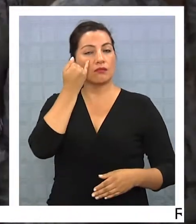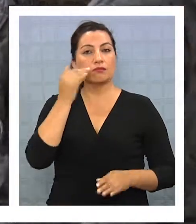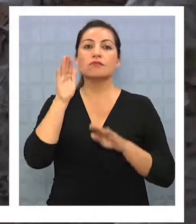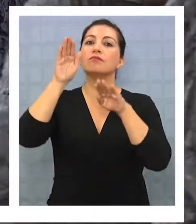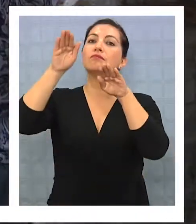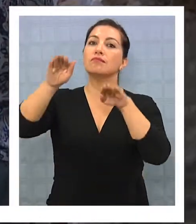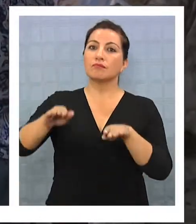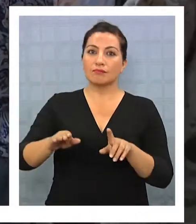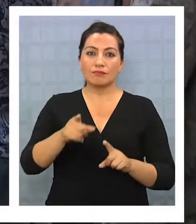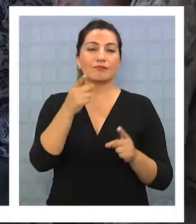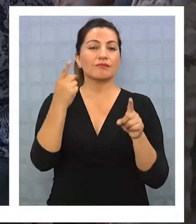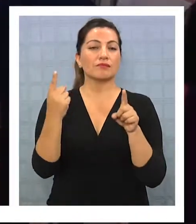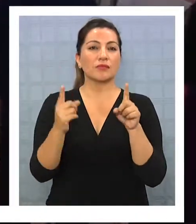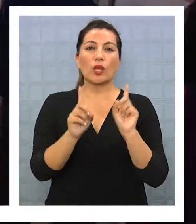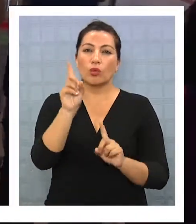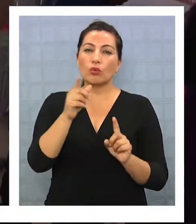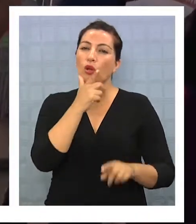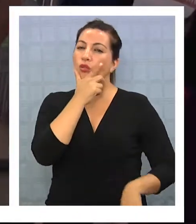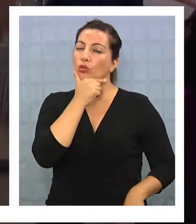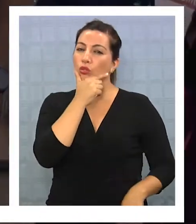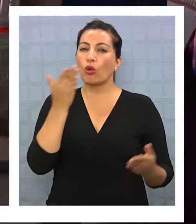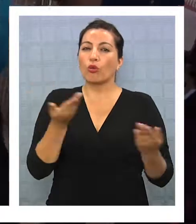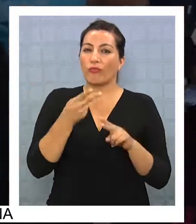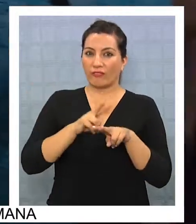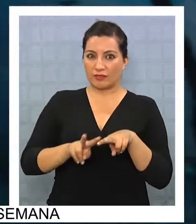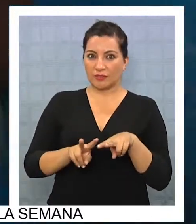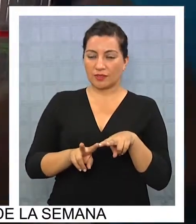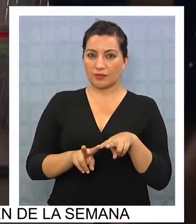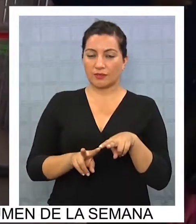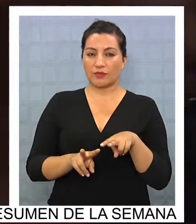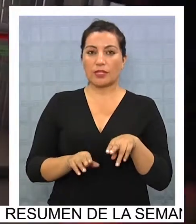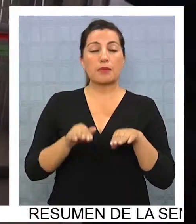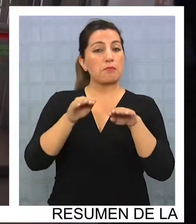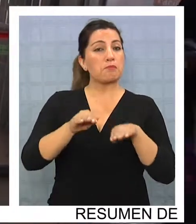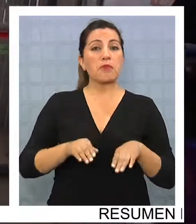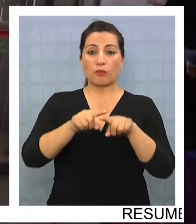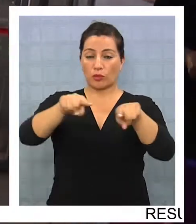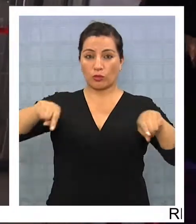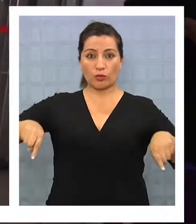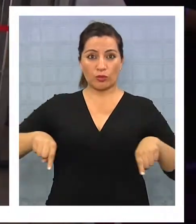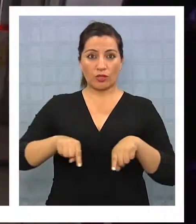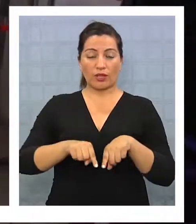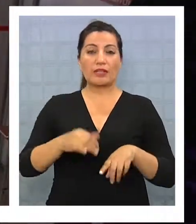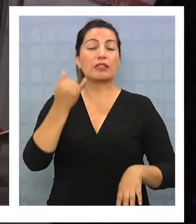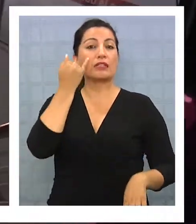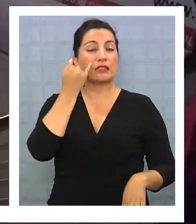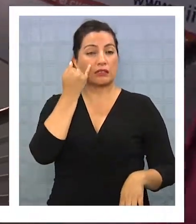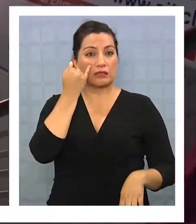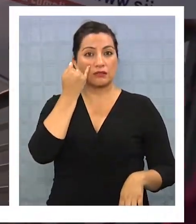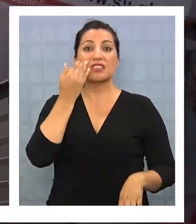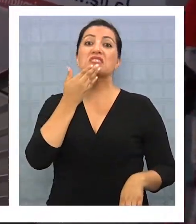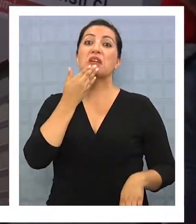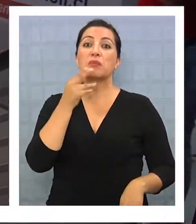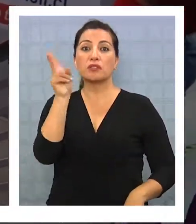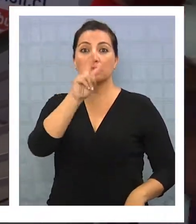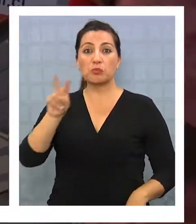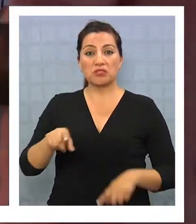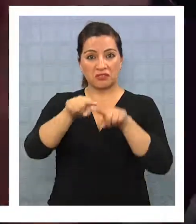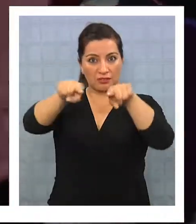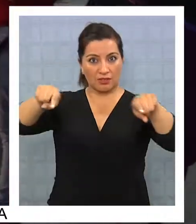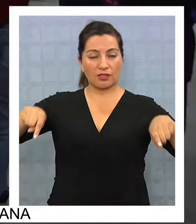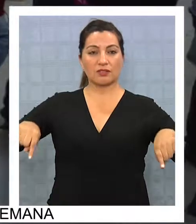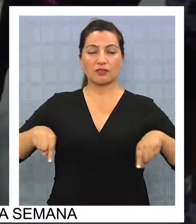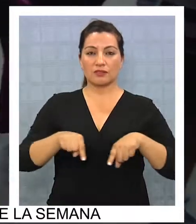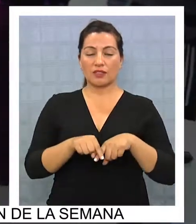INACAP prestarán asistencia a aquellos contribuyentes que tengan dudas de cómo realizarla. En la misma sede del Centro de Estudios y el